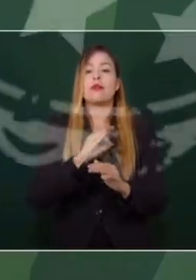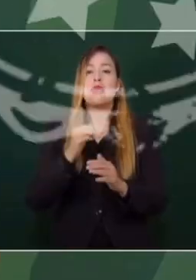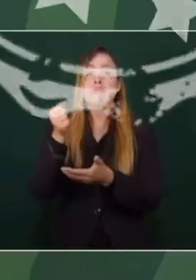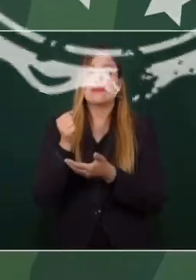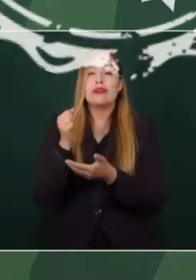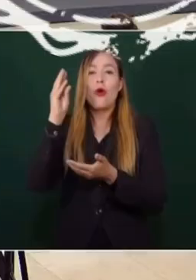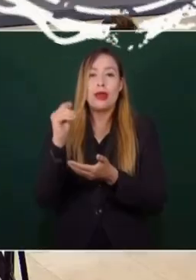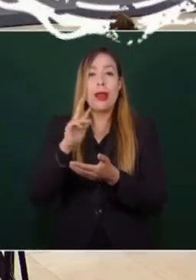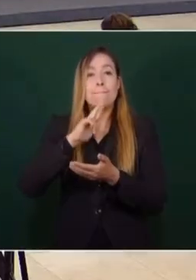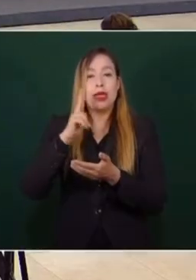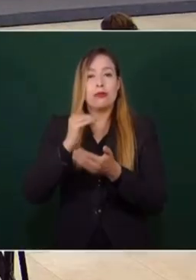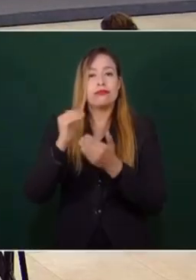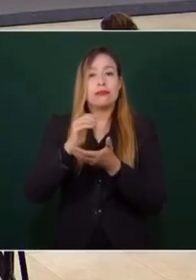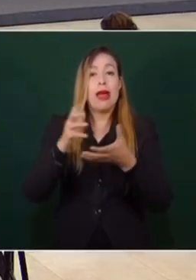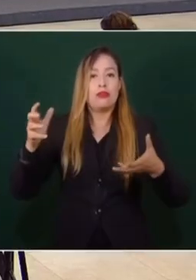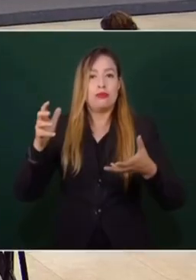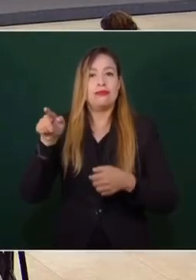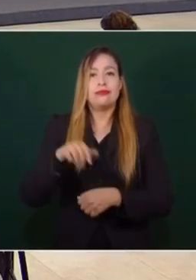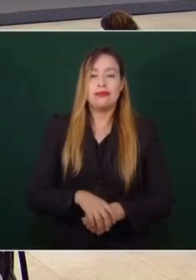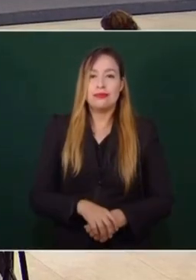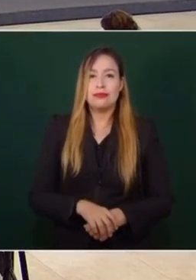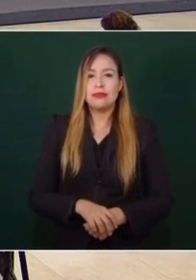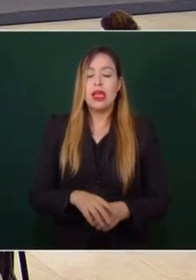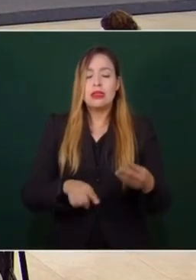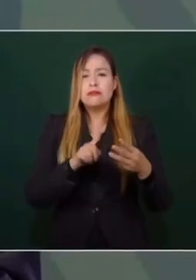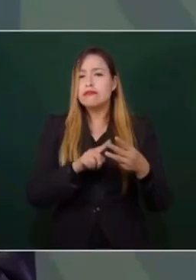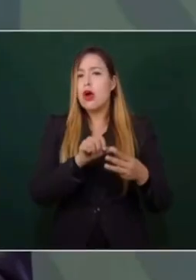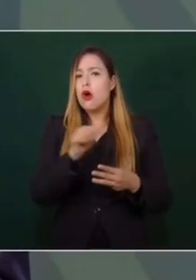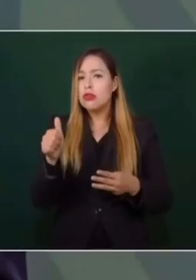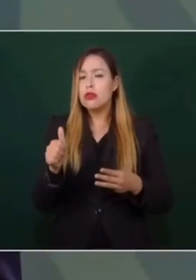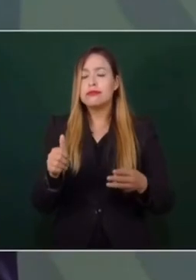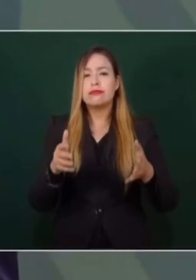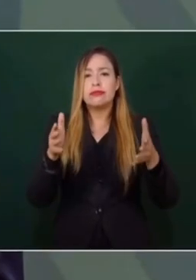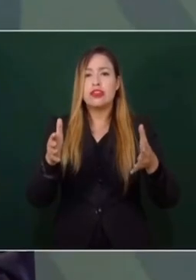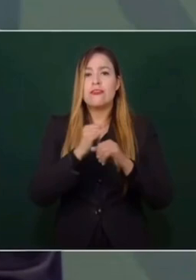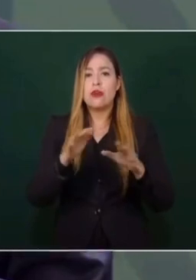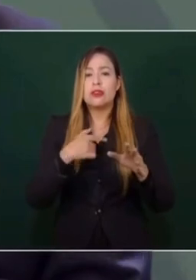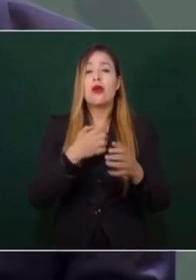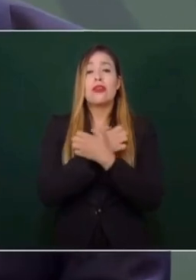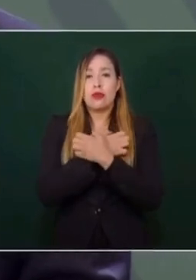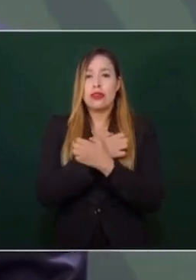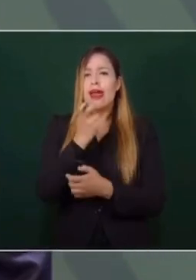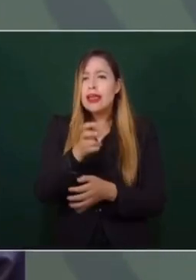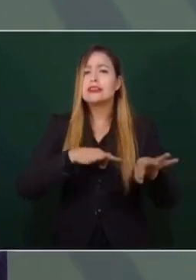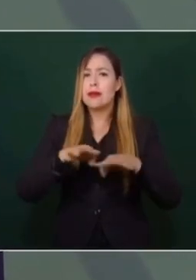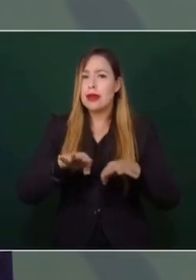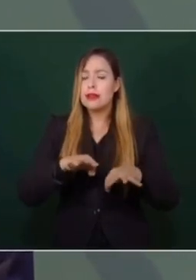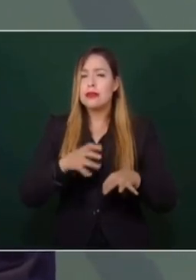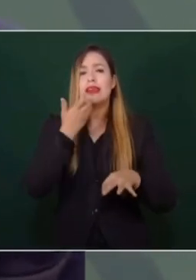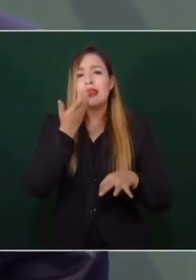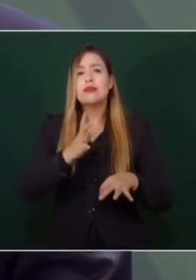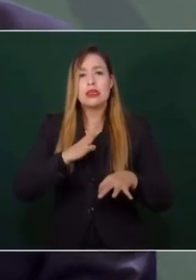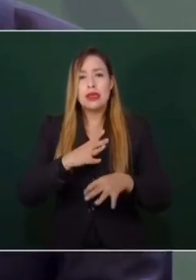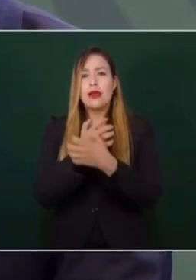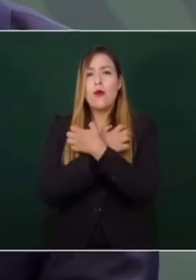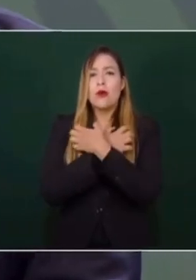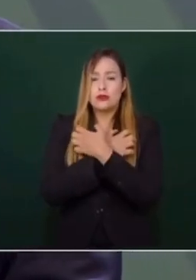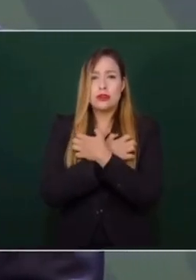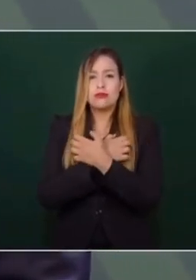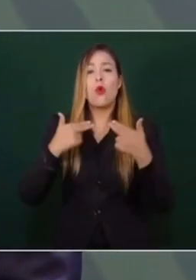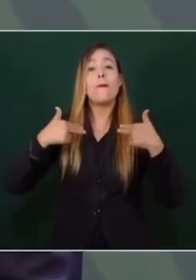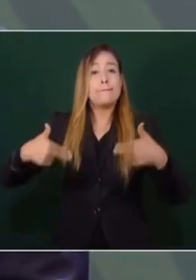Entonces, es maestros, lo otro son contenidos educativos, estamos trabajando en eso, porque necesitamos fomentar mucho una educación